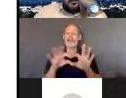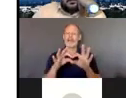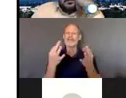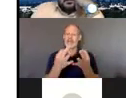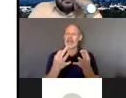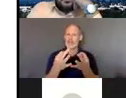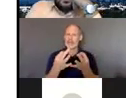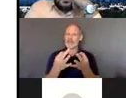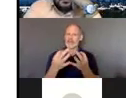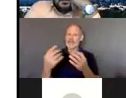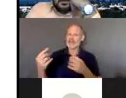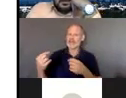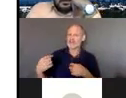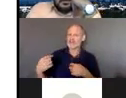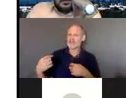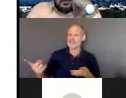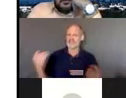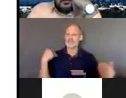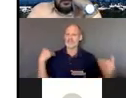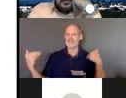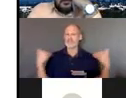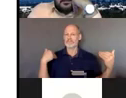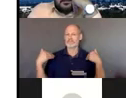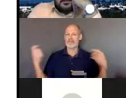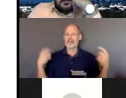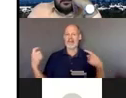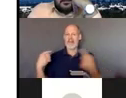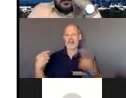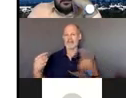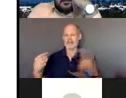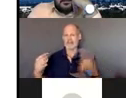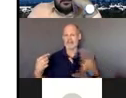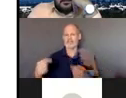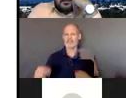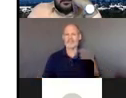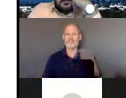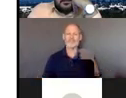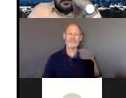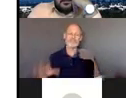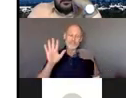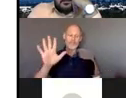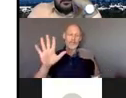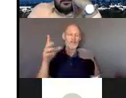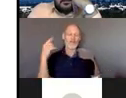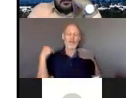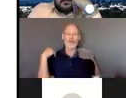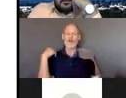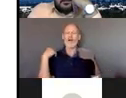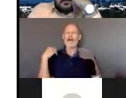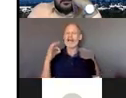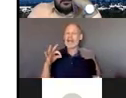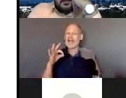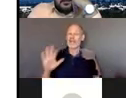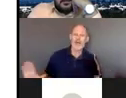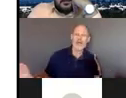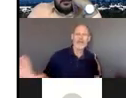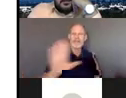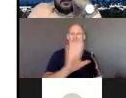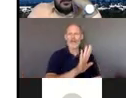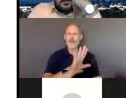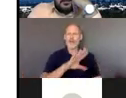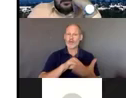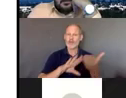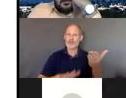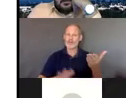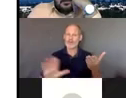que ya han visto y nosotros hemos llamado o sea servicios compensatorios de